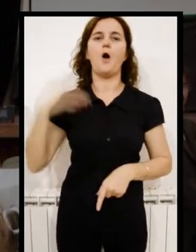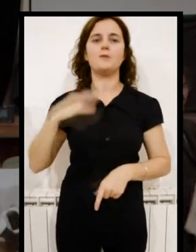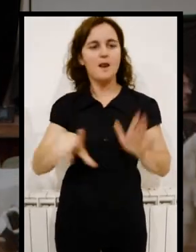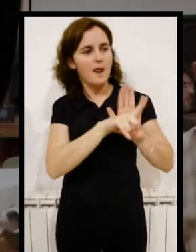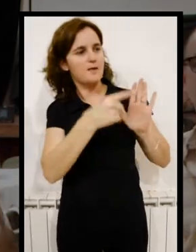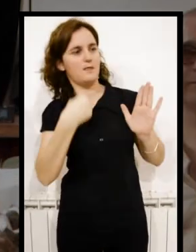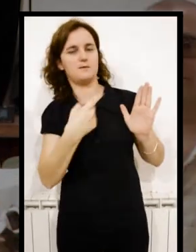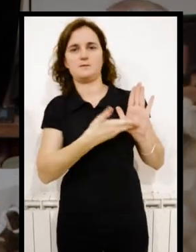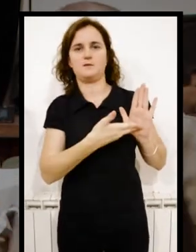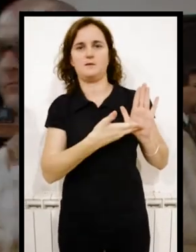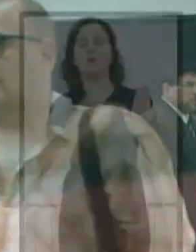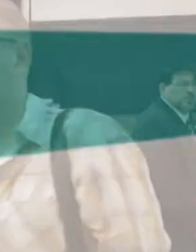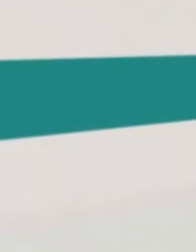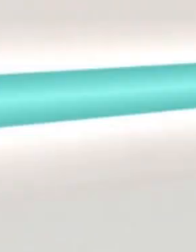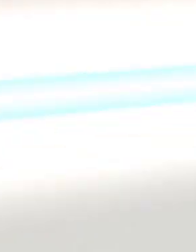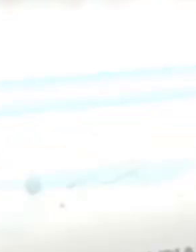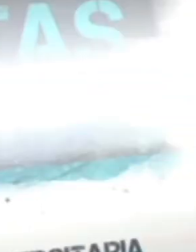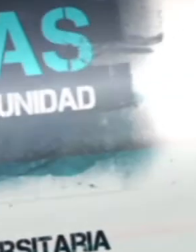además, estamos obligados por la ley.